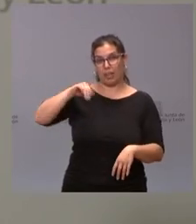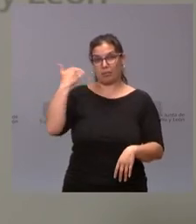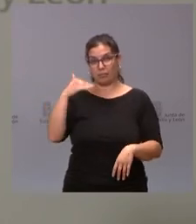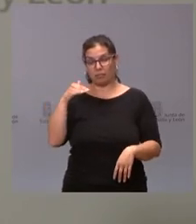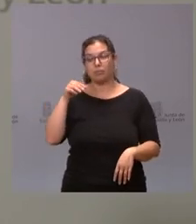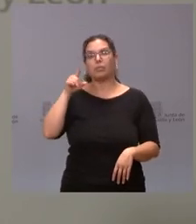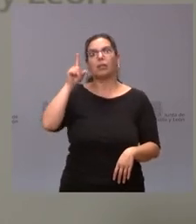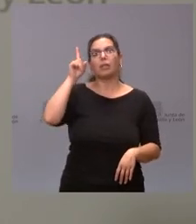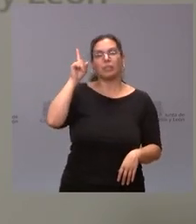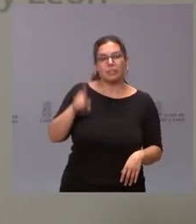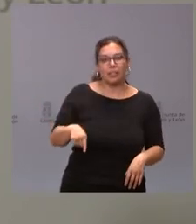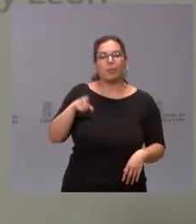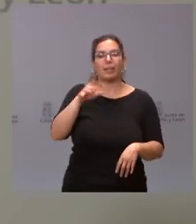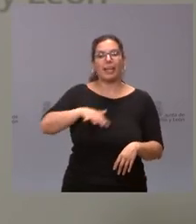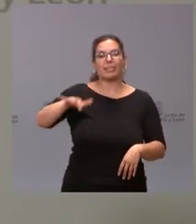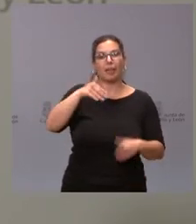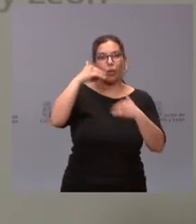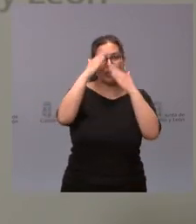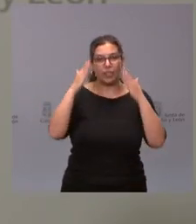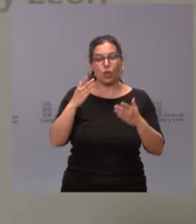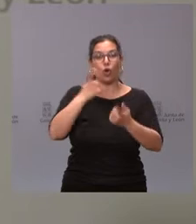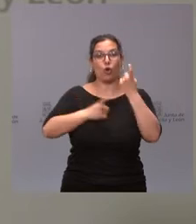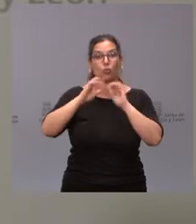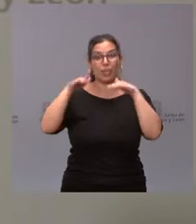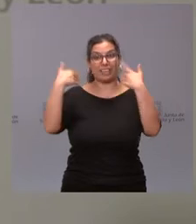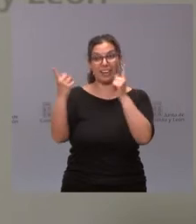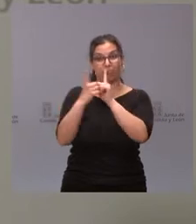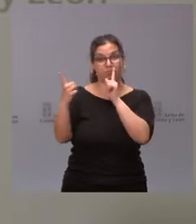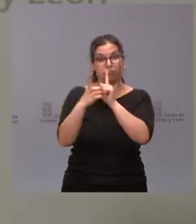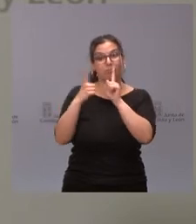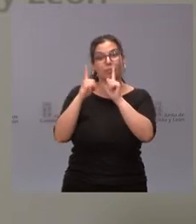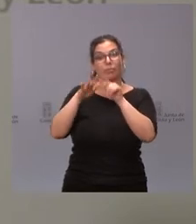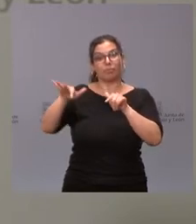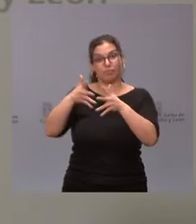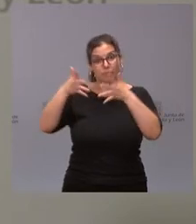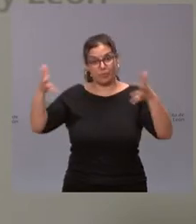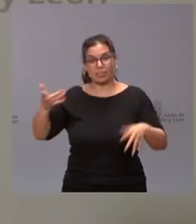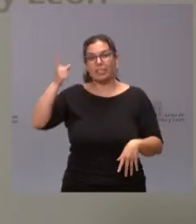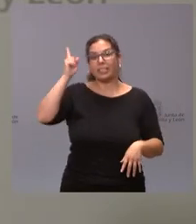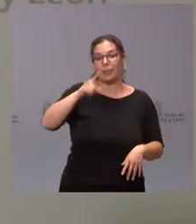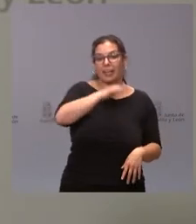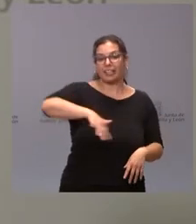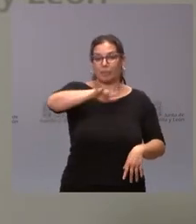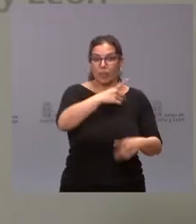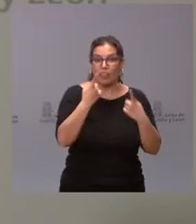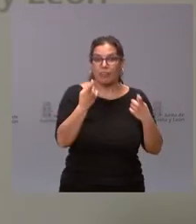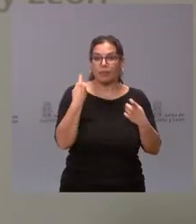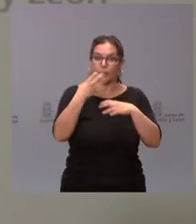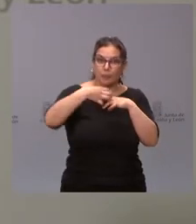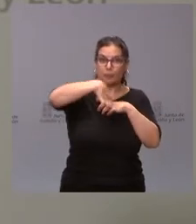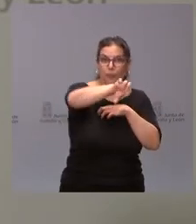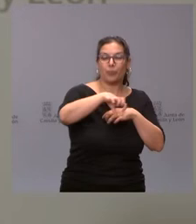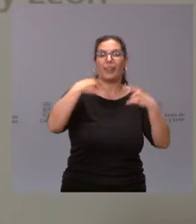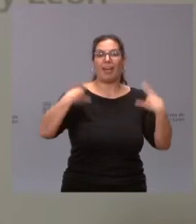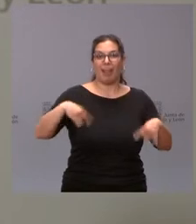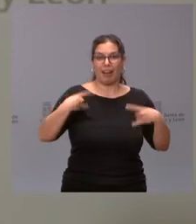la ampliación de espacios asistenciales en consultas externas y la generación del espacio necesario para la unidad satélite de radioterapia.